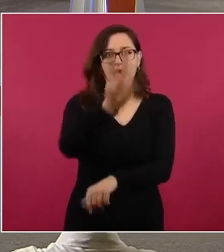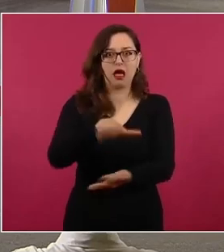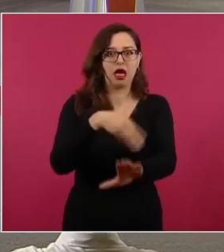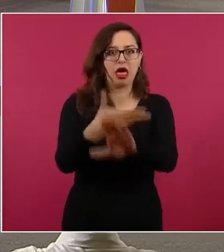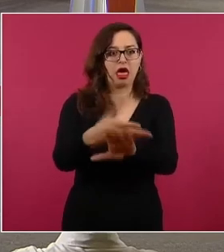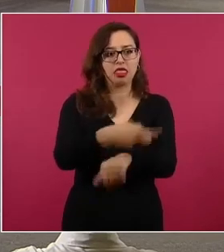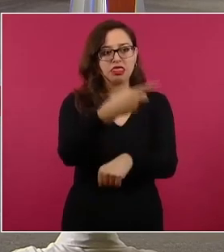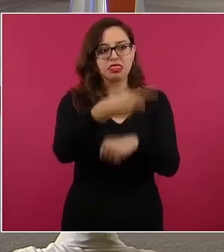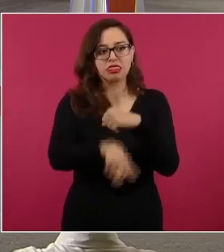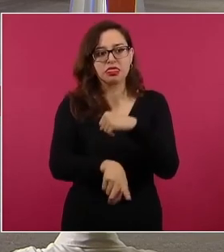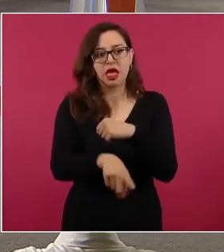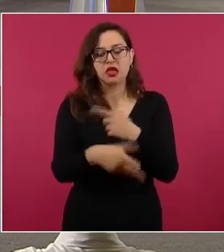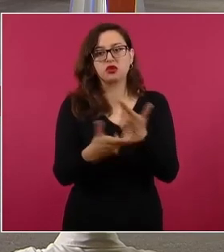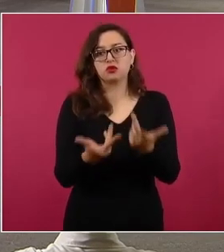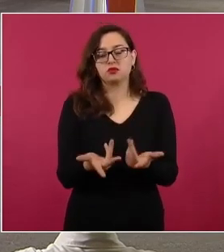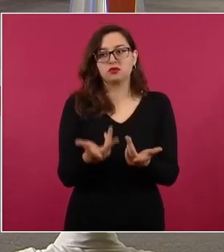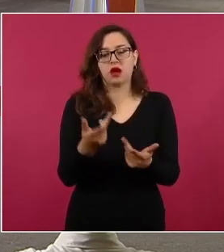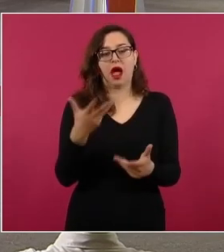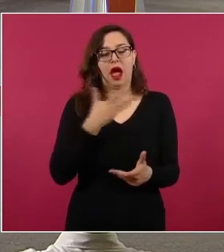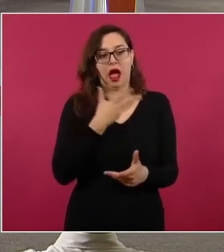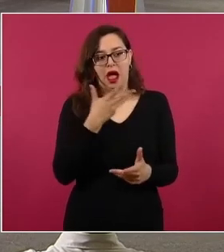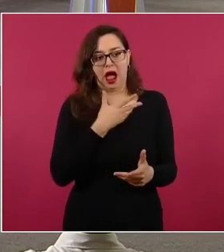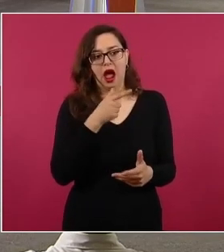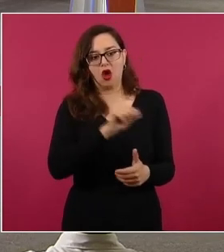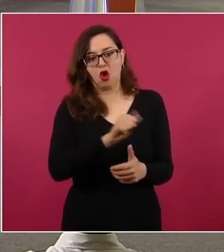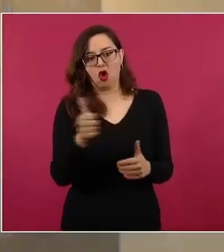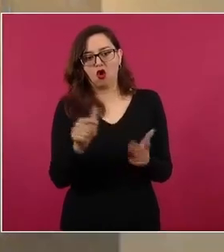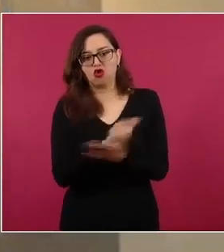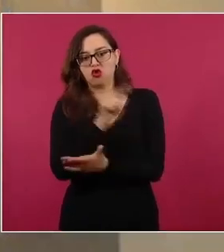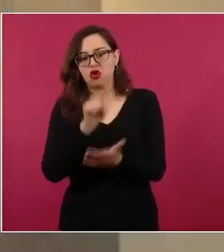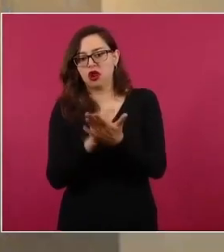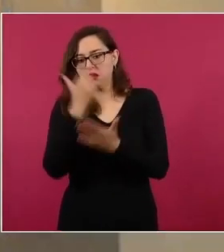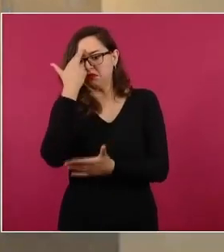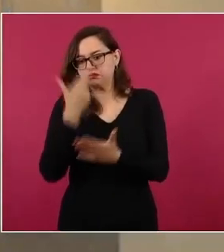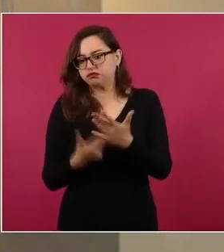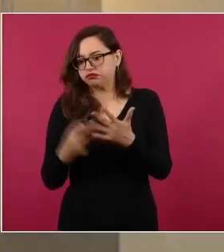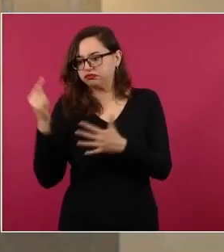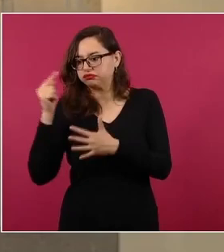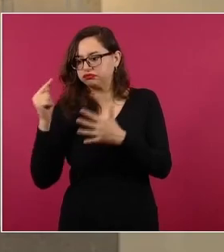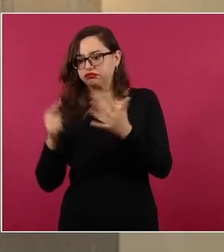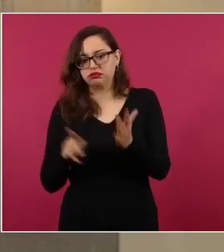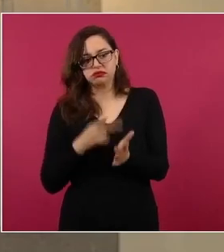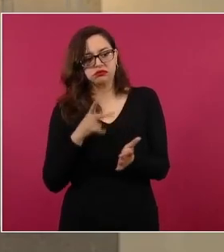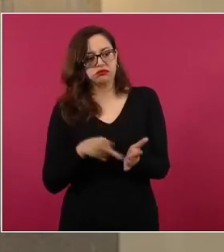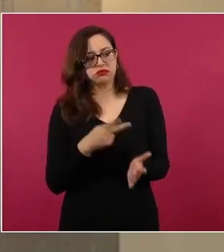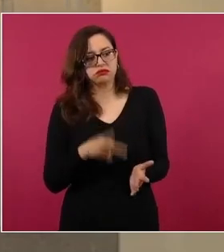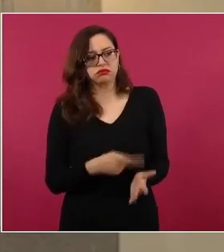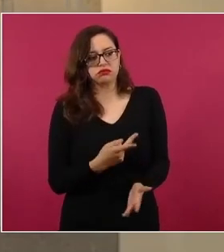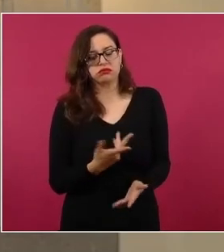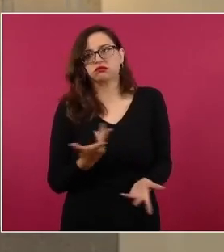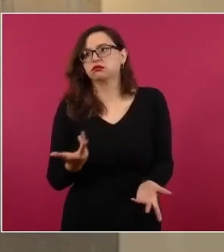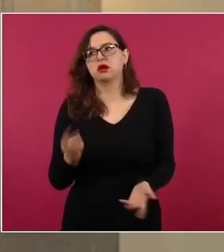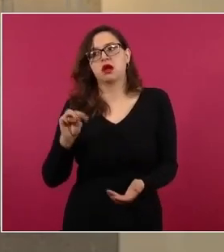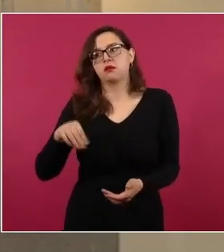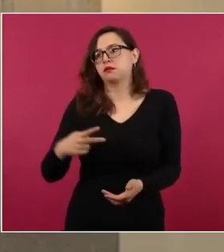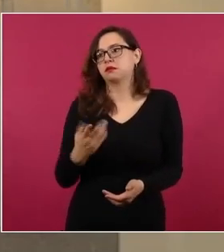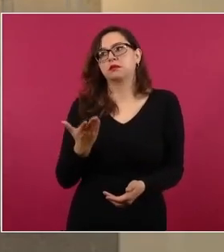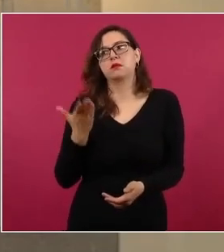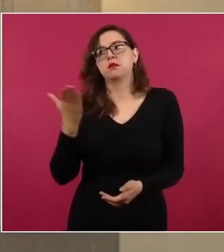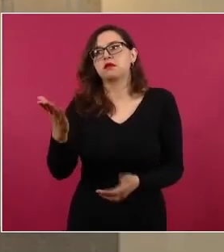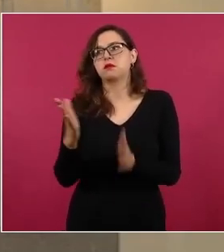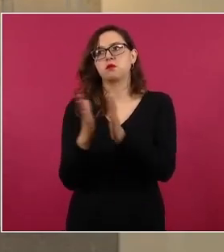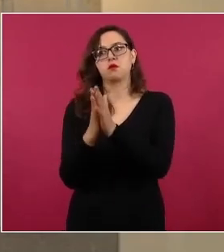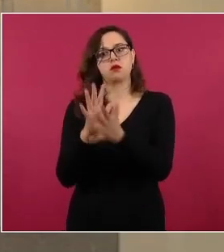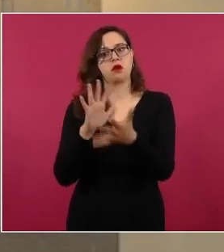sentenciado por otros delitos de carácter doloso. Aquí es justificada porque el Ministerio Público